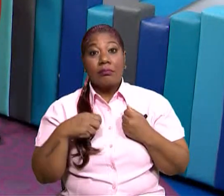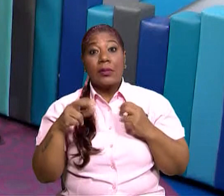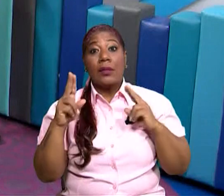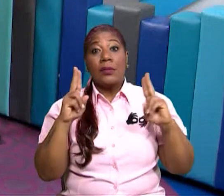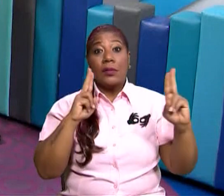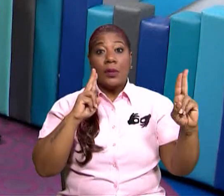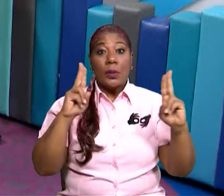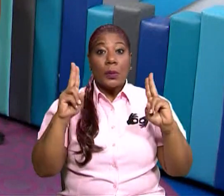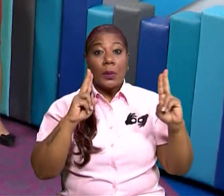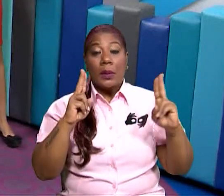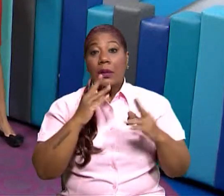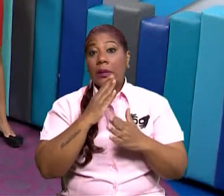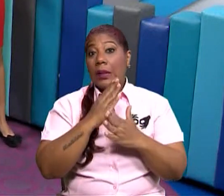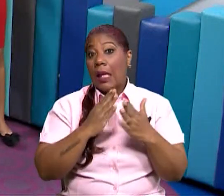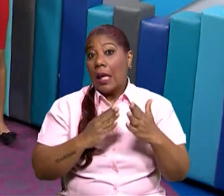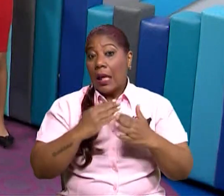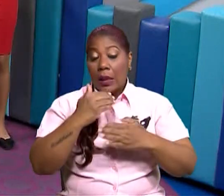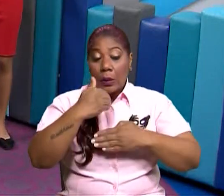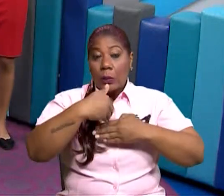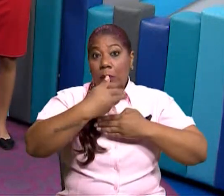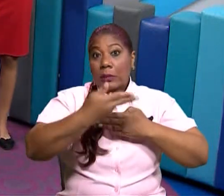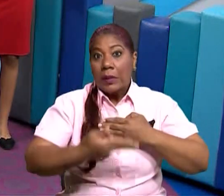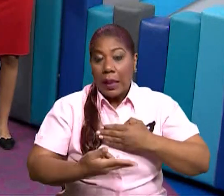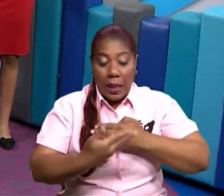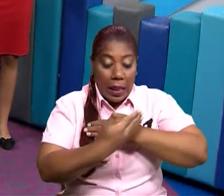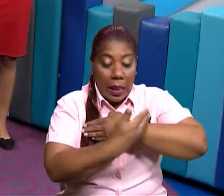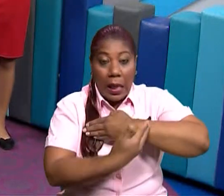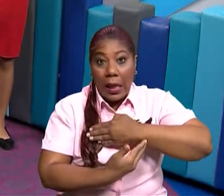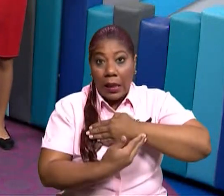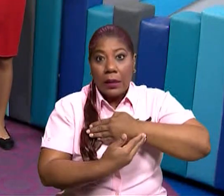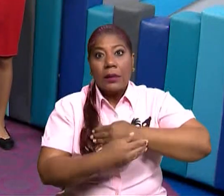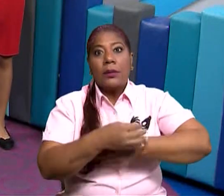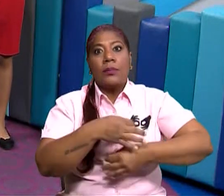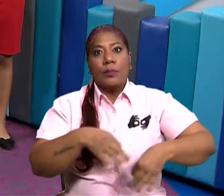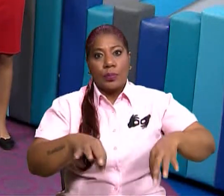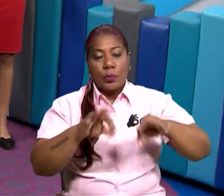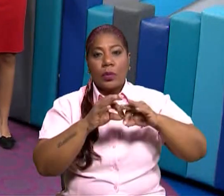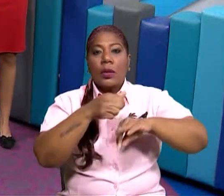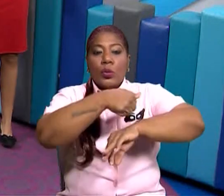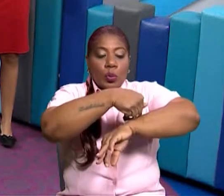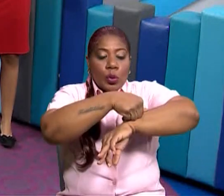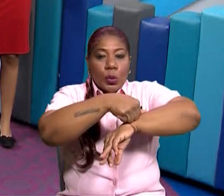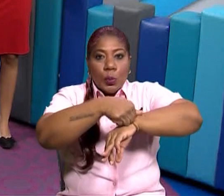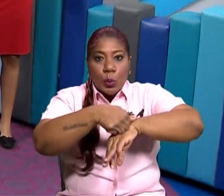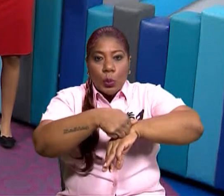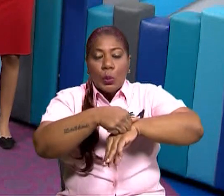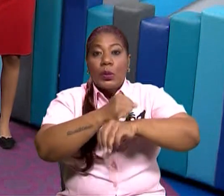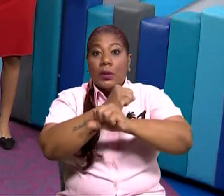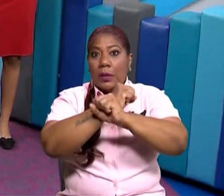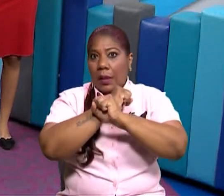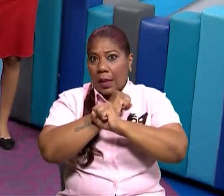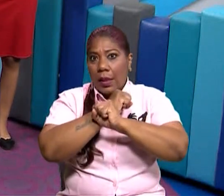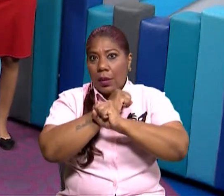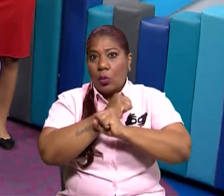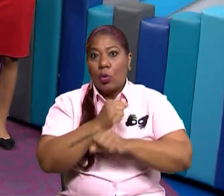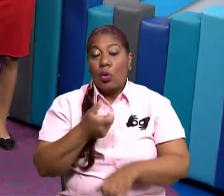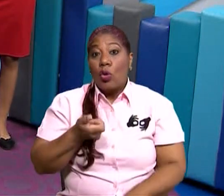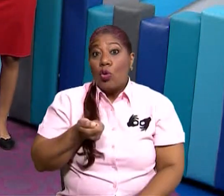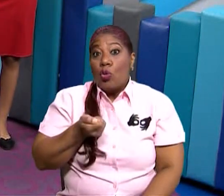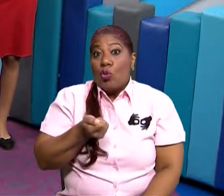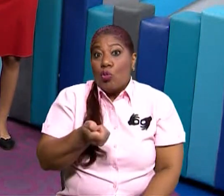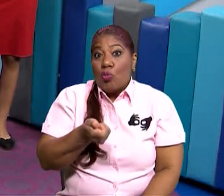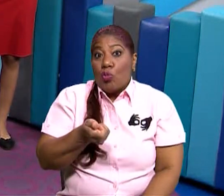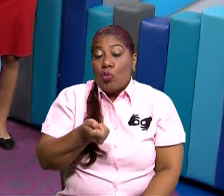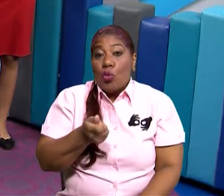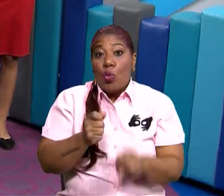hay algún tipo de accidente. Y debes ir con ropa cómoda. Cómoda. Es muy importante Un buen calzado. Ok. También